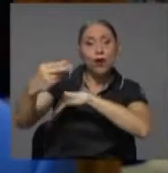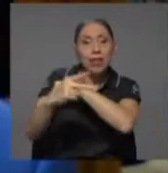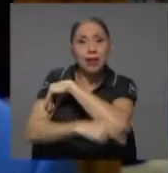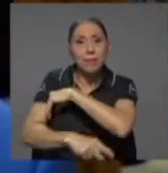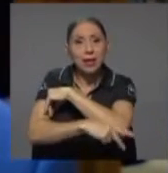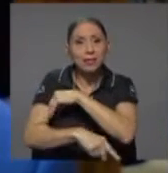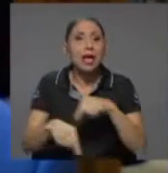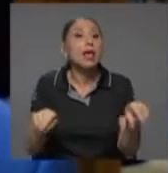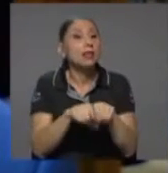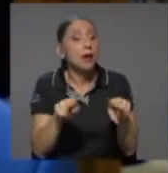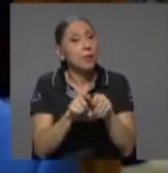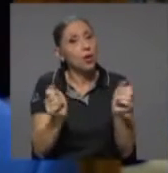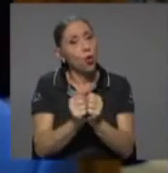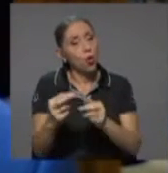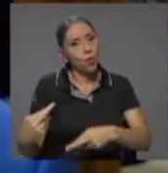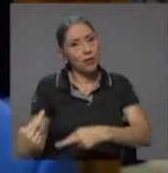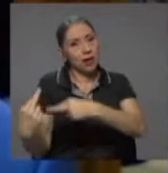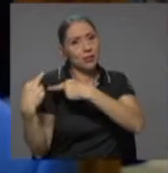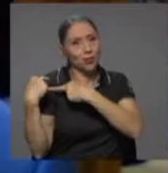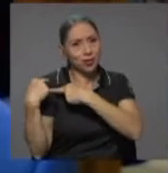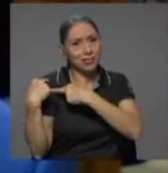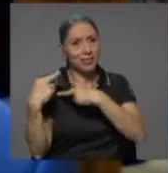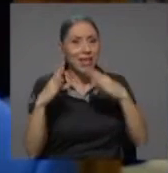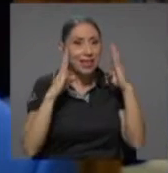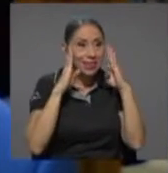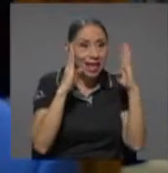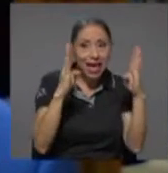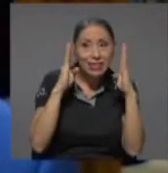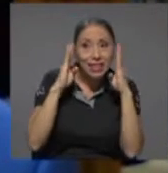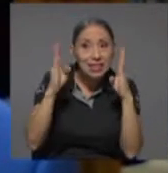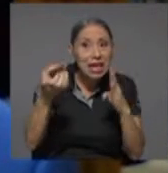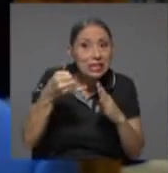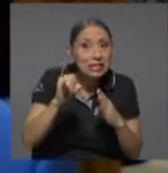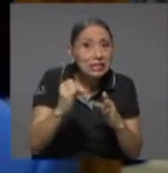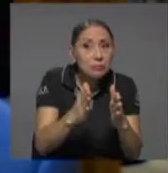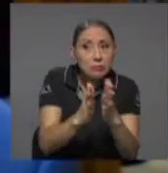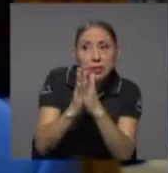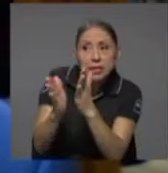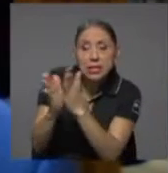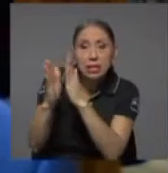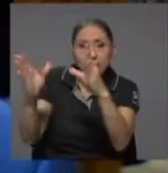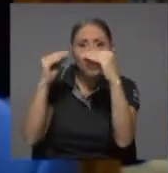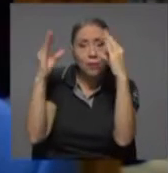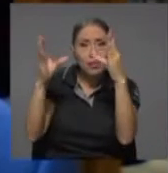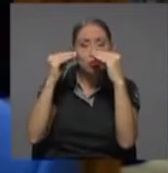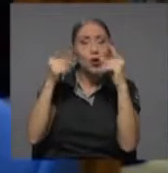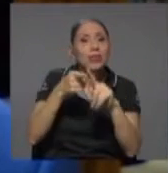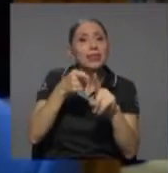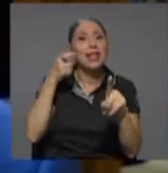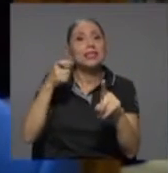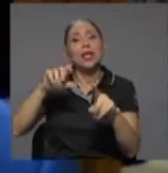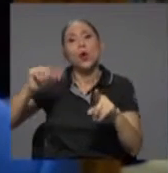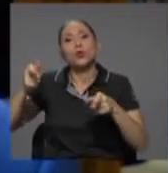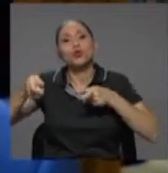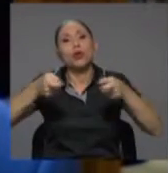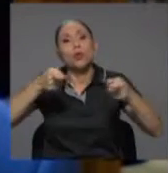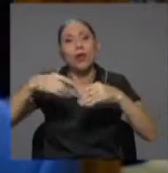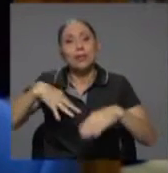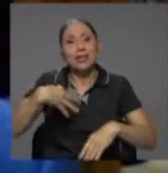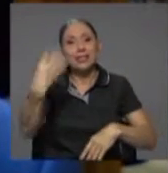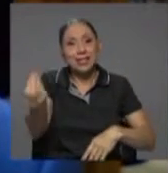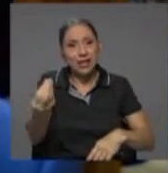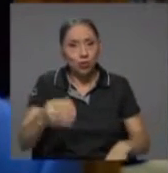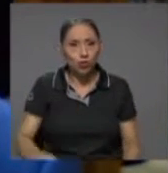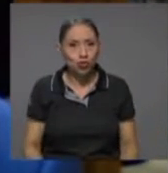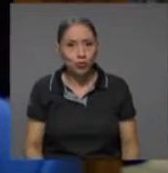solicitudes de información por parte de reguladores o supervisores externos. Otra parte de